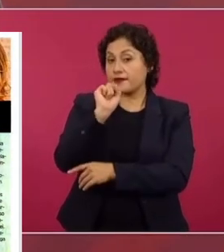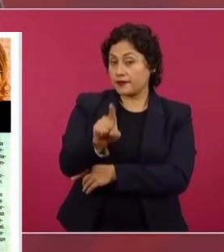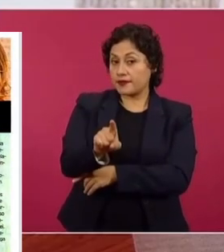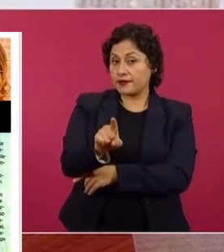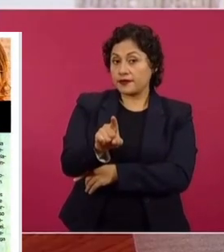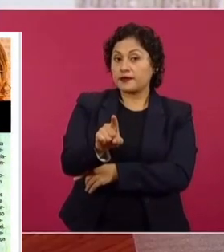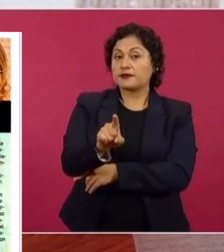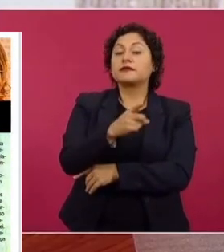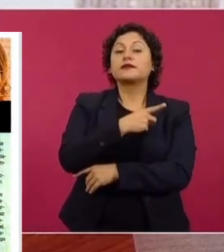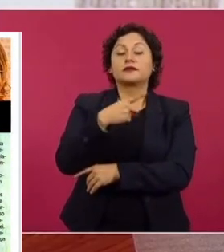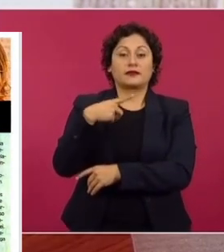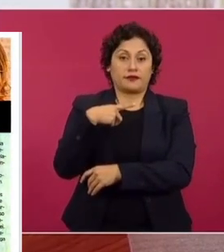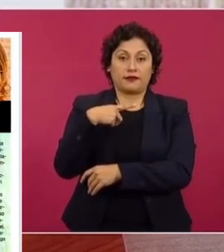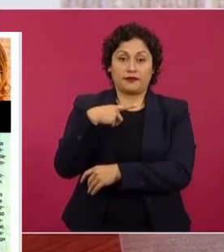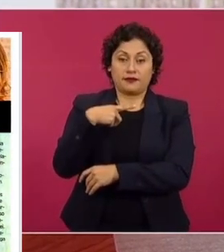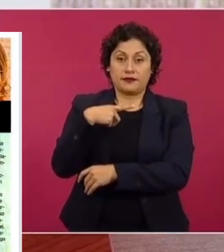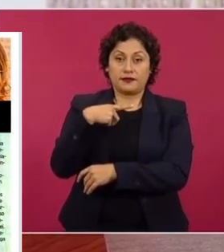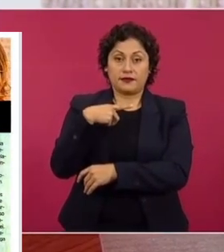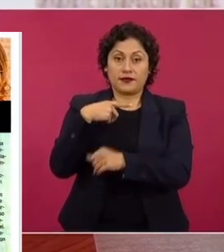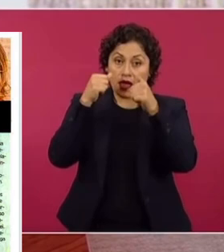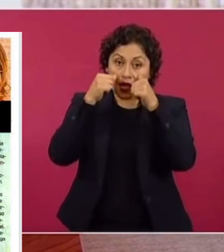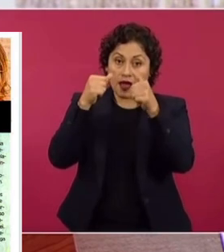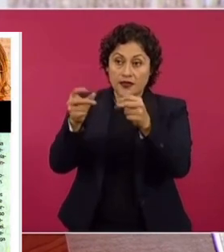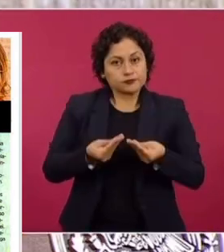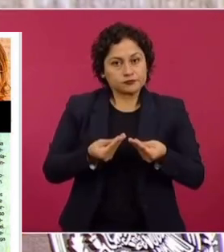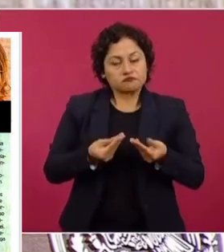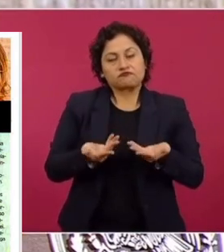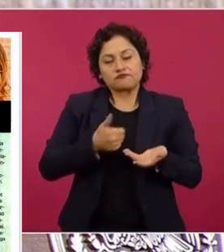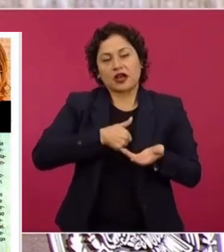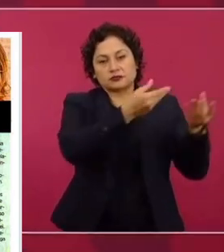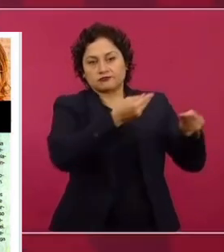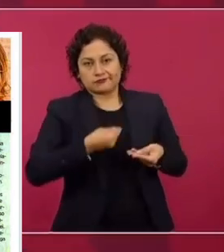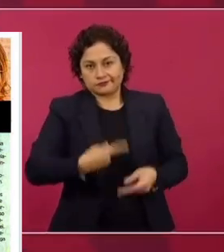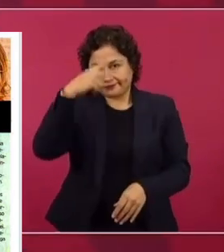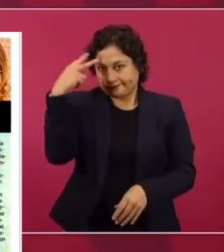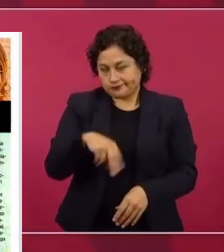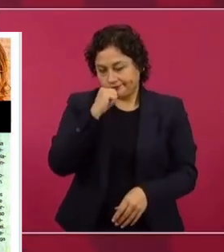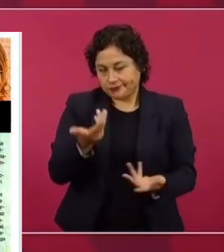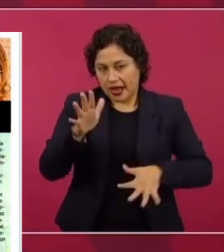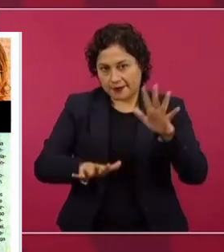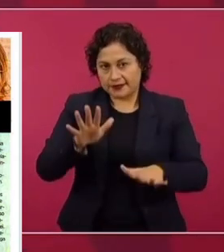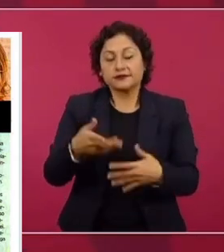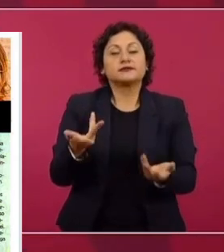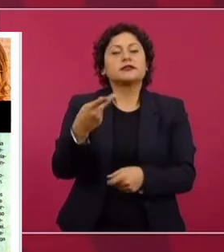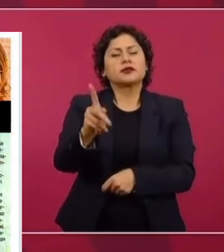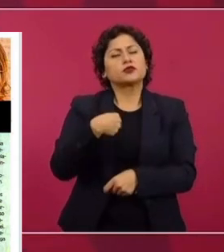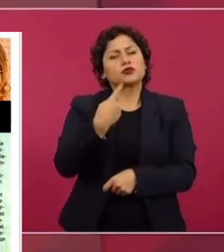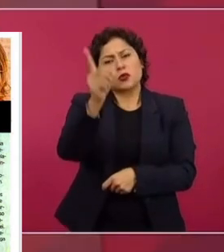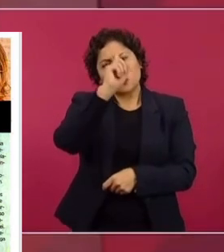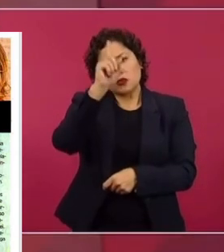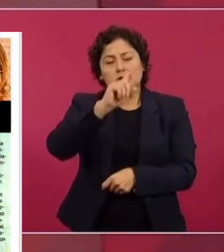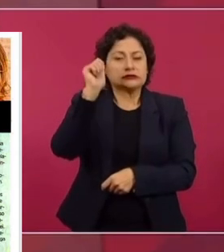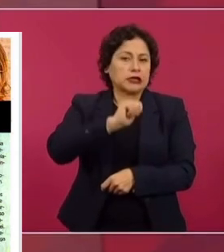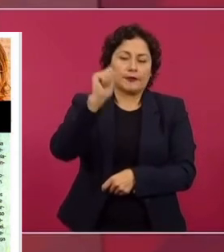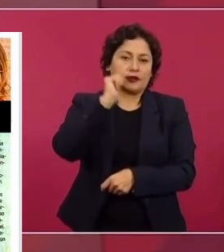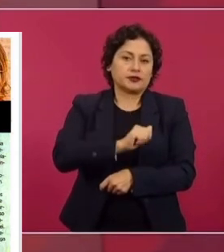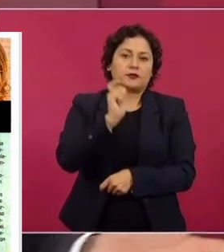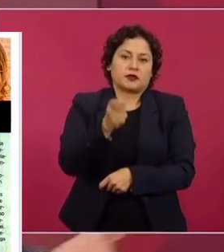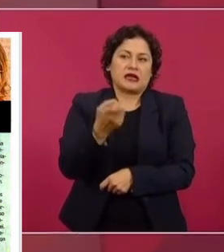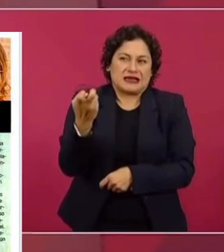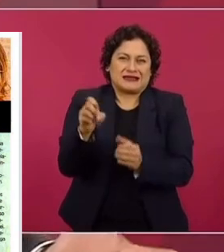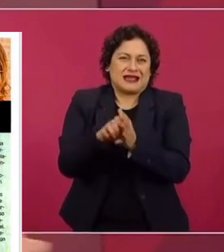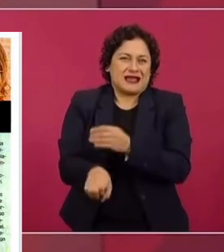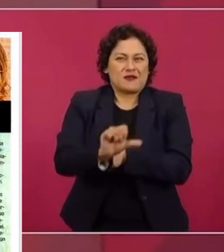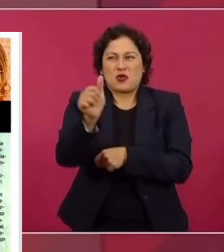se tome en consideración la devolución del dinero. En todos estos casos, aunque